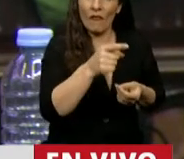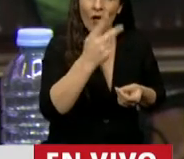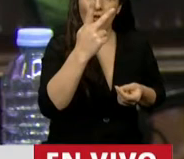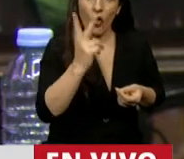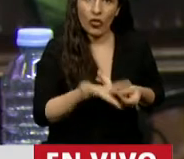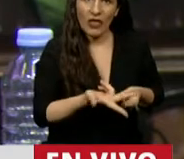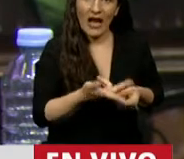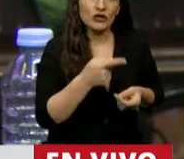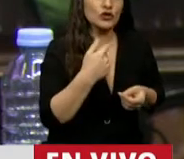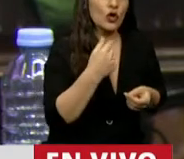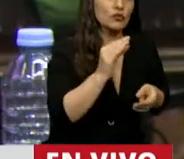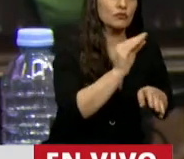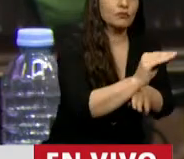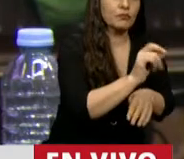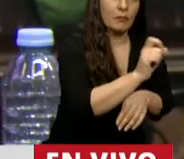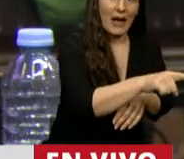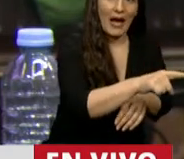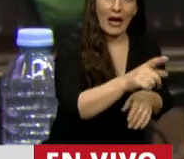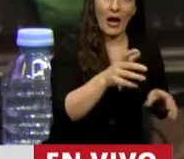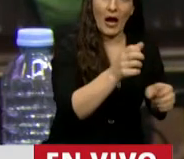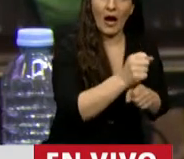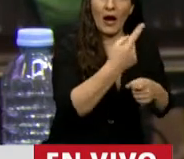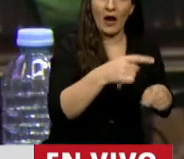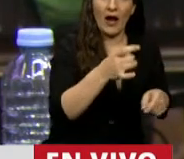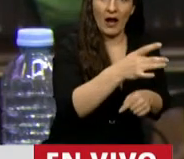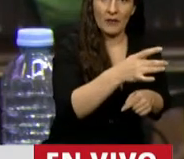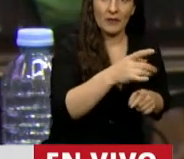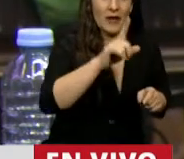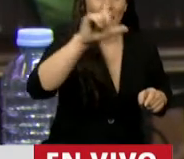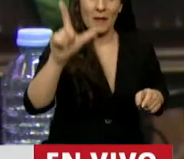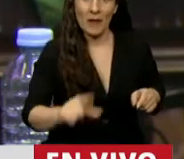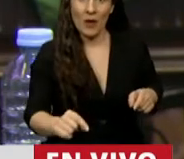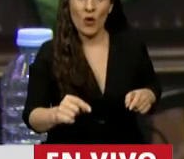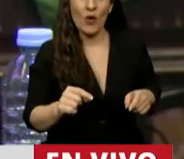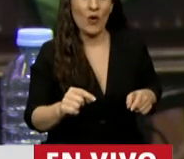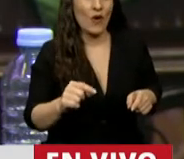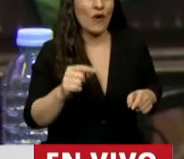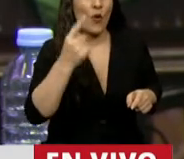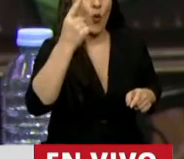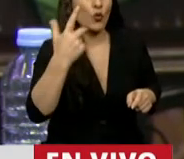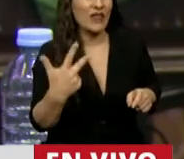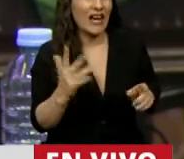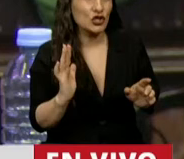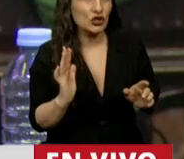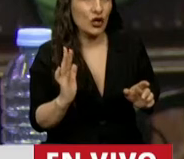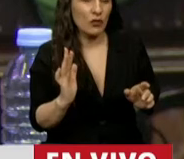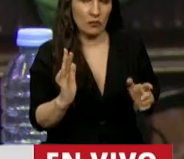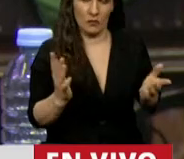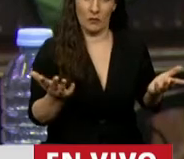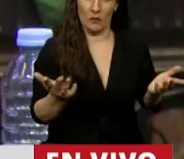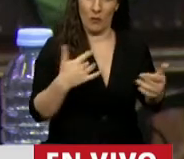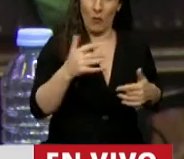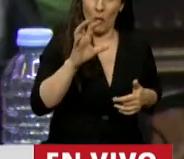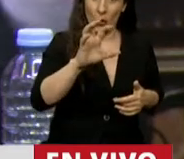el servicio público de transporte de pasajeros. Para toda la Argentina queda un tercio de ese dinero. En mi propia